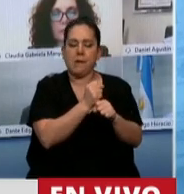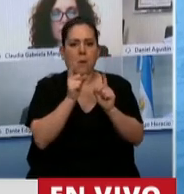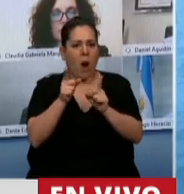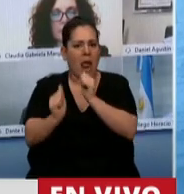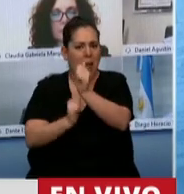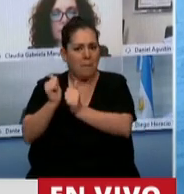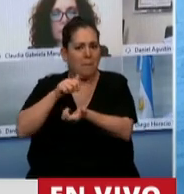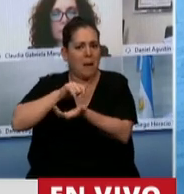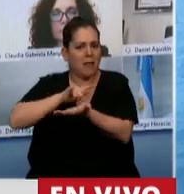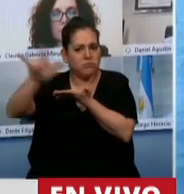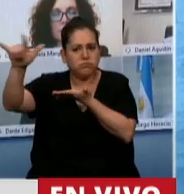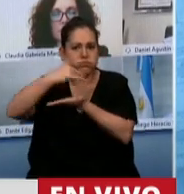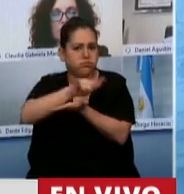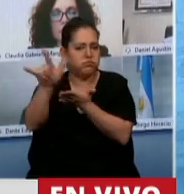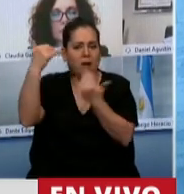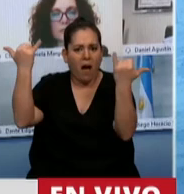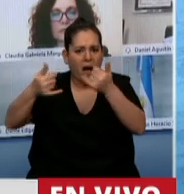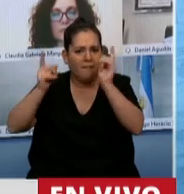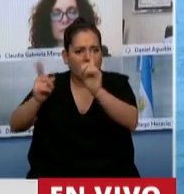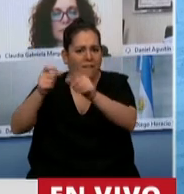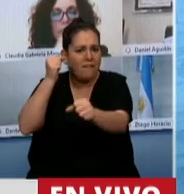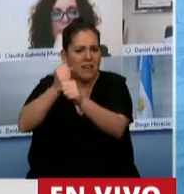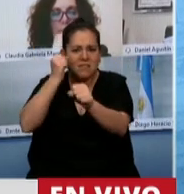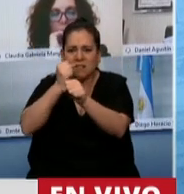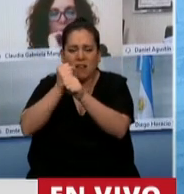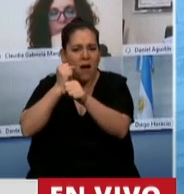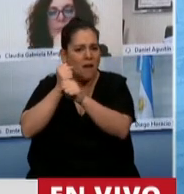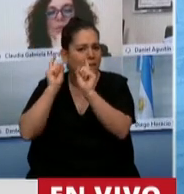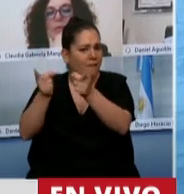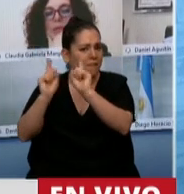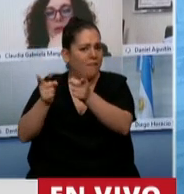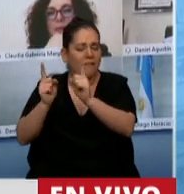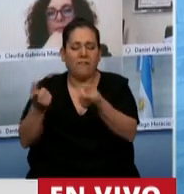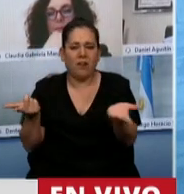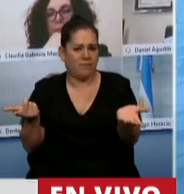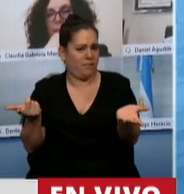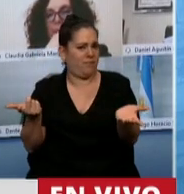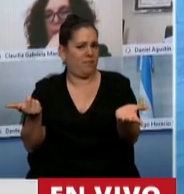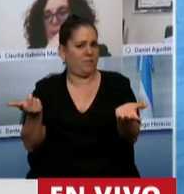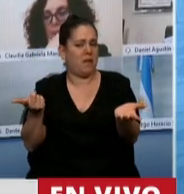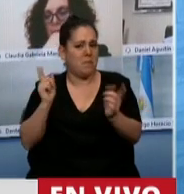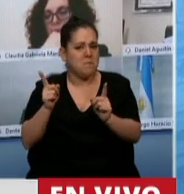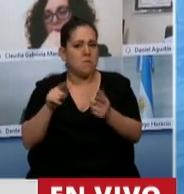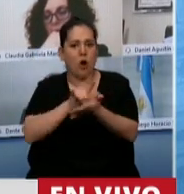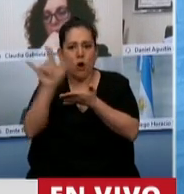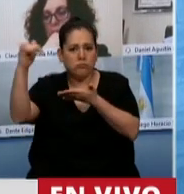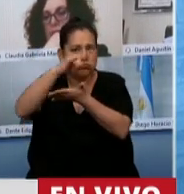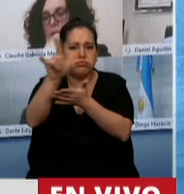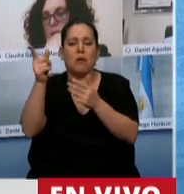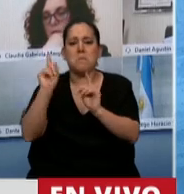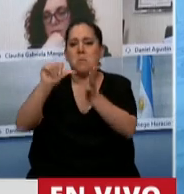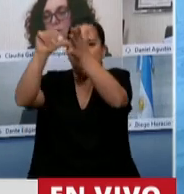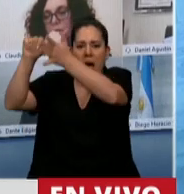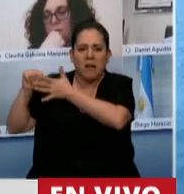operando las líneas aéreas, las rutas internacionales.